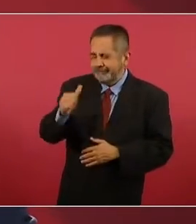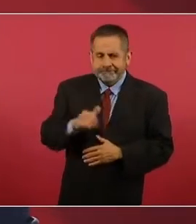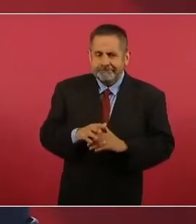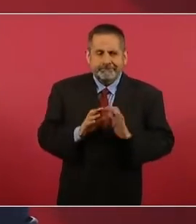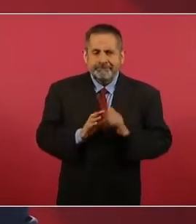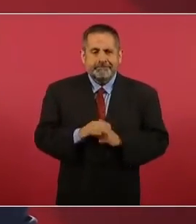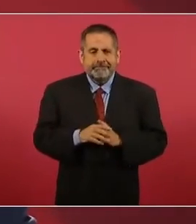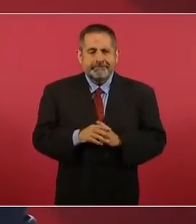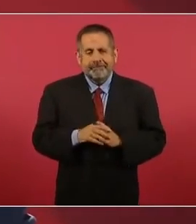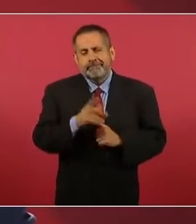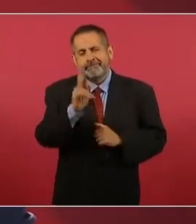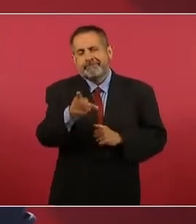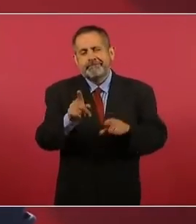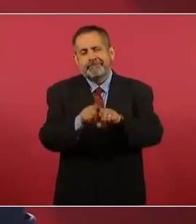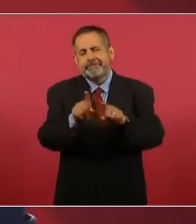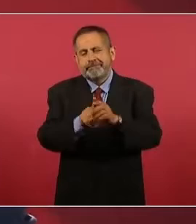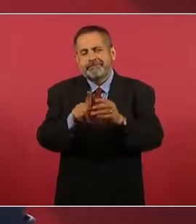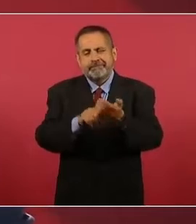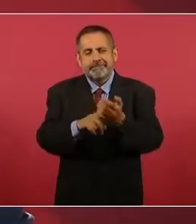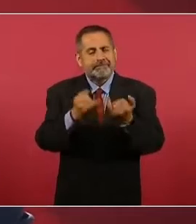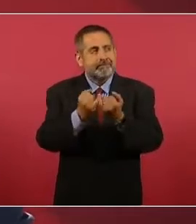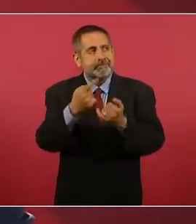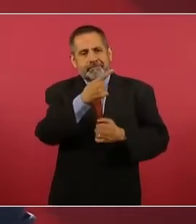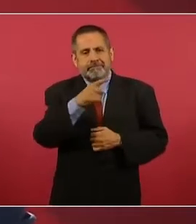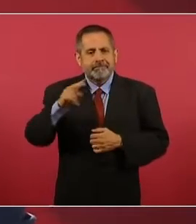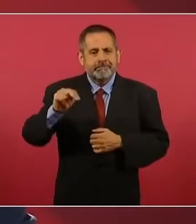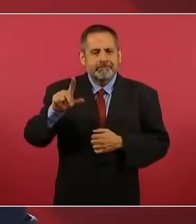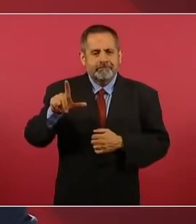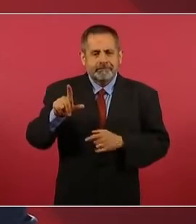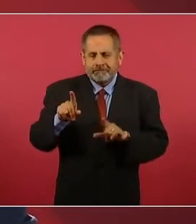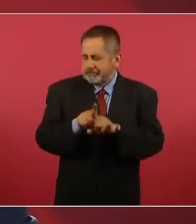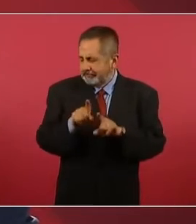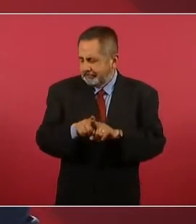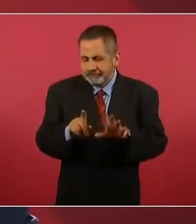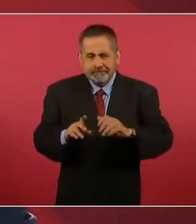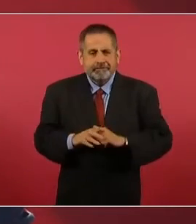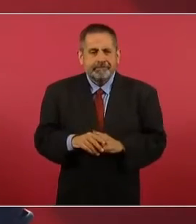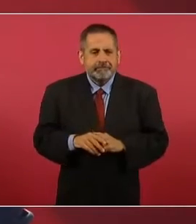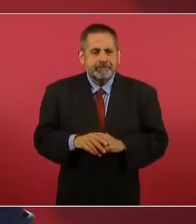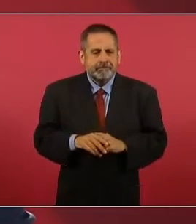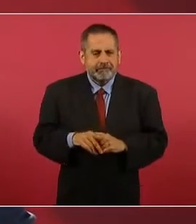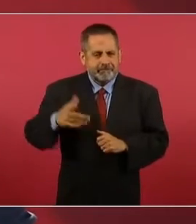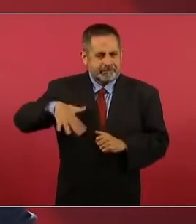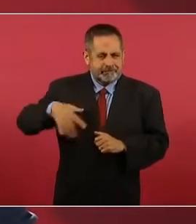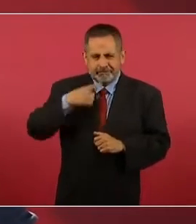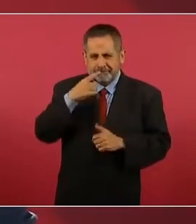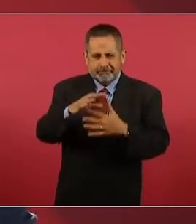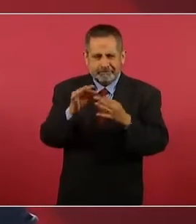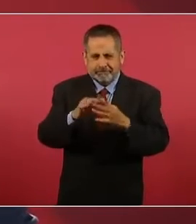Es un poco como el caso de Nuevo León, aquí hice referencia.